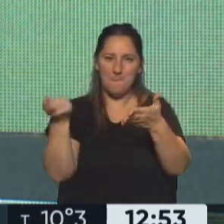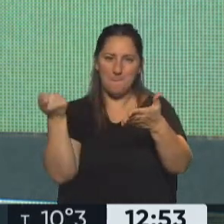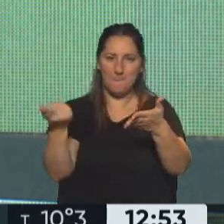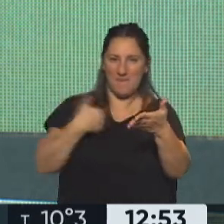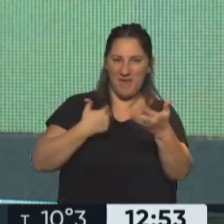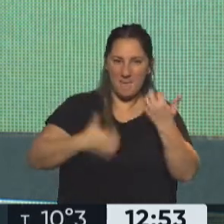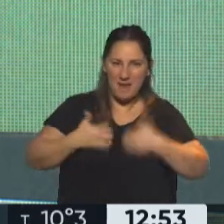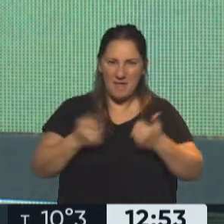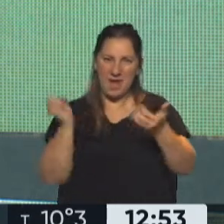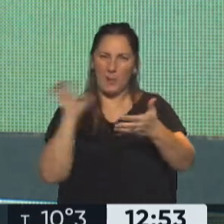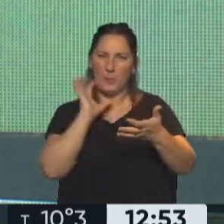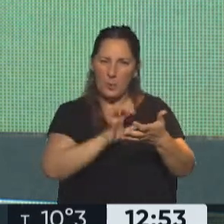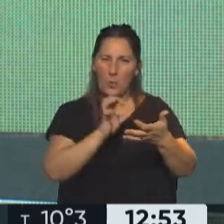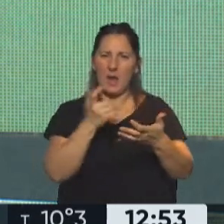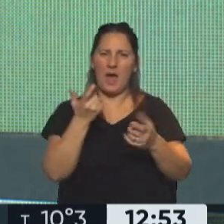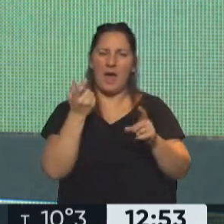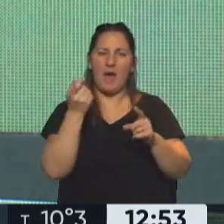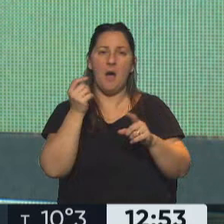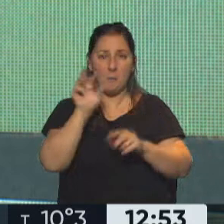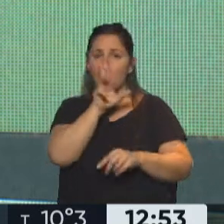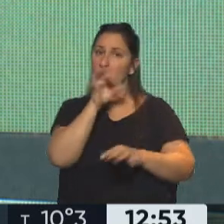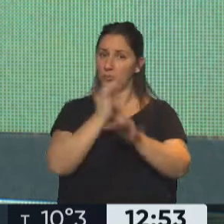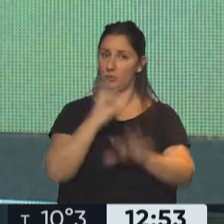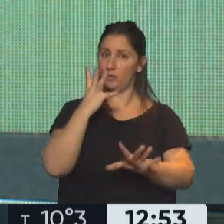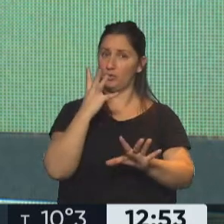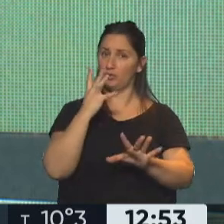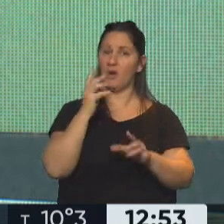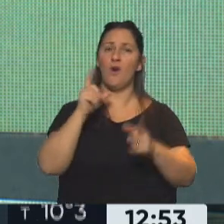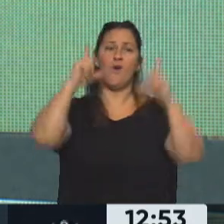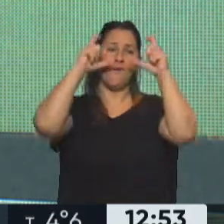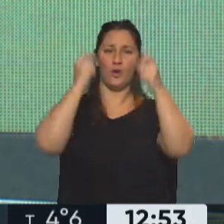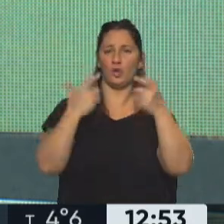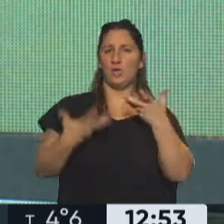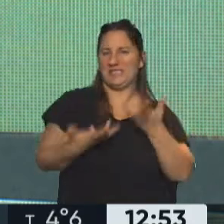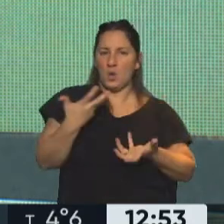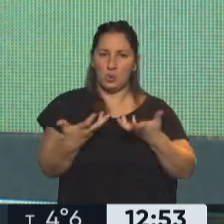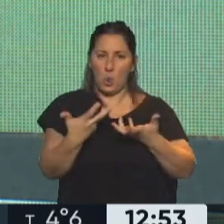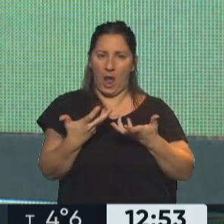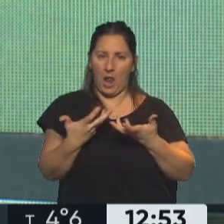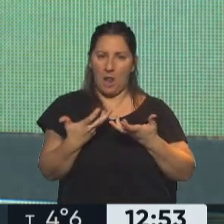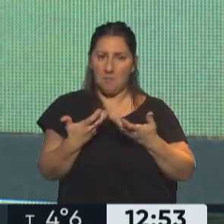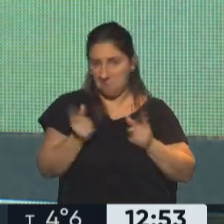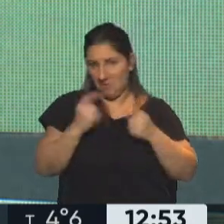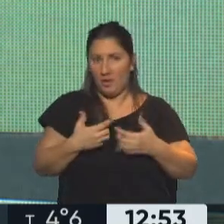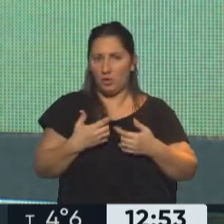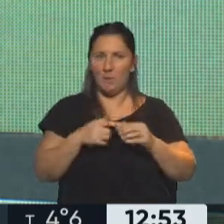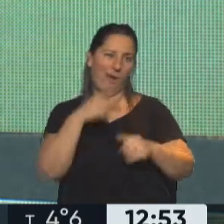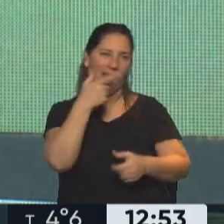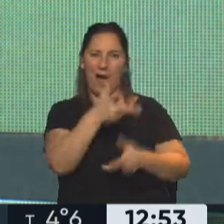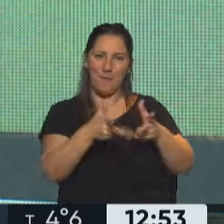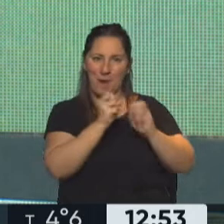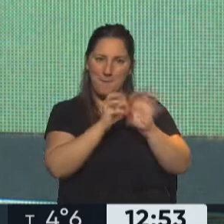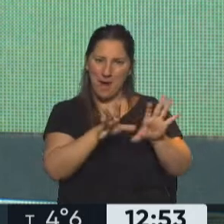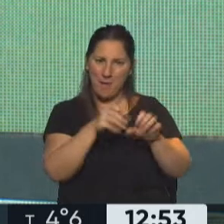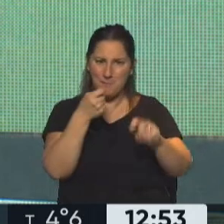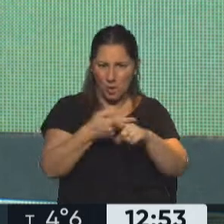también ocurre en mujeres que profesionalmente difunden imágenes sensuales y que por eso no merecen el destrato, la descalificación o